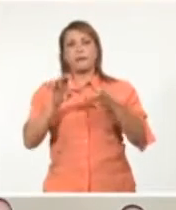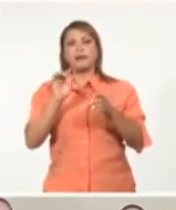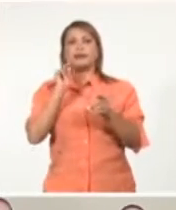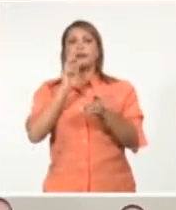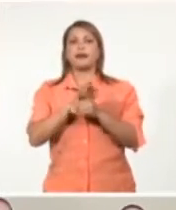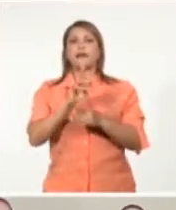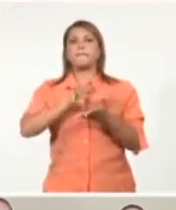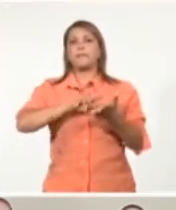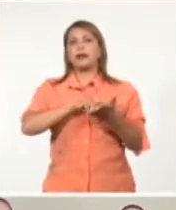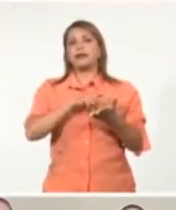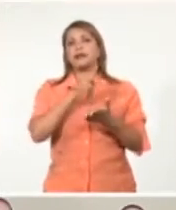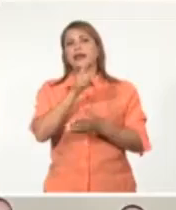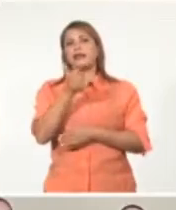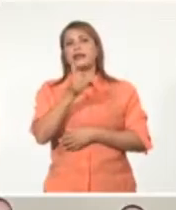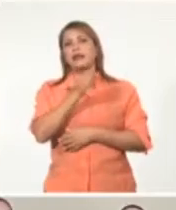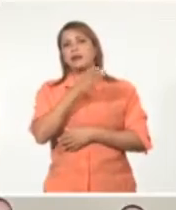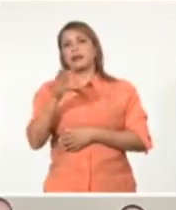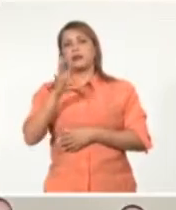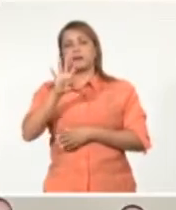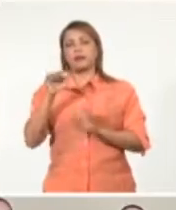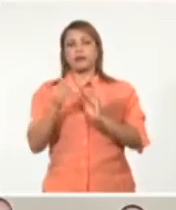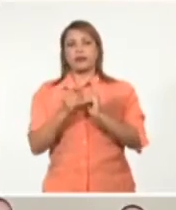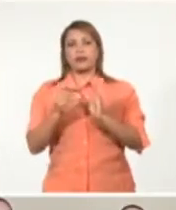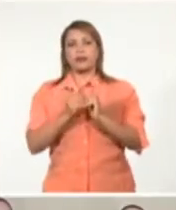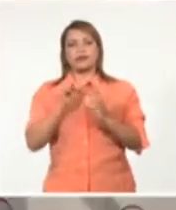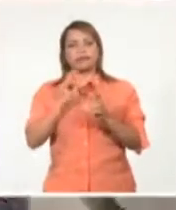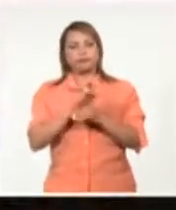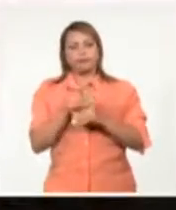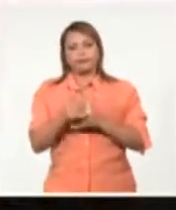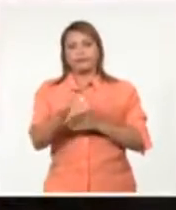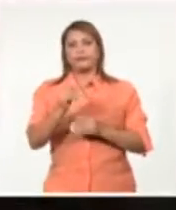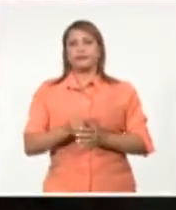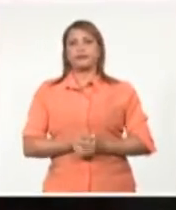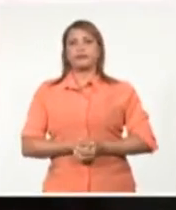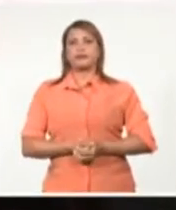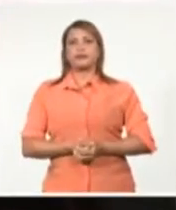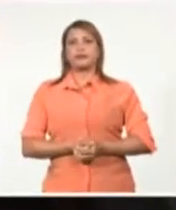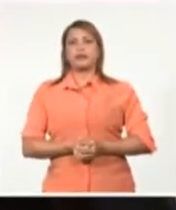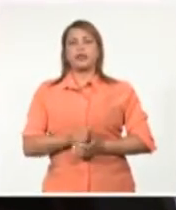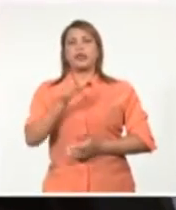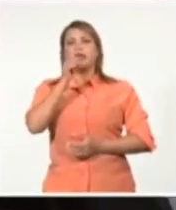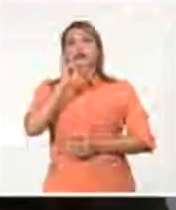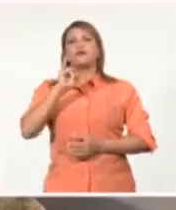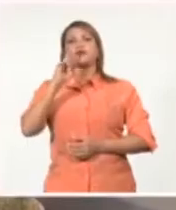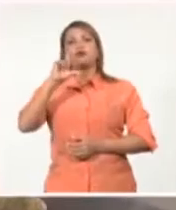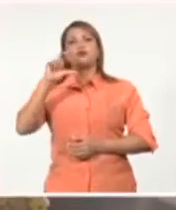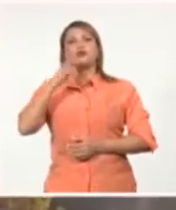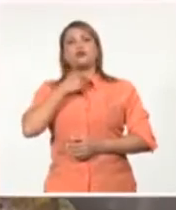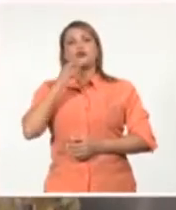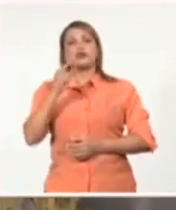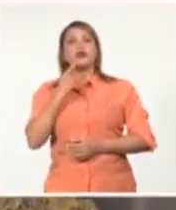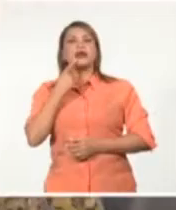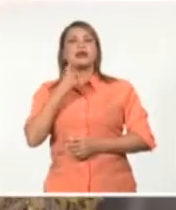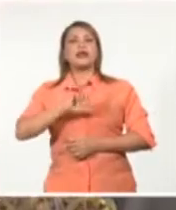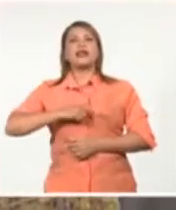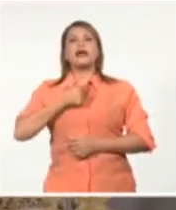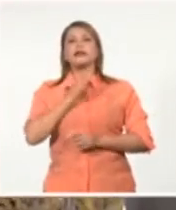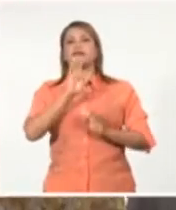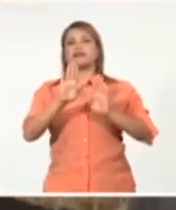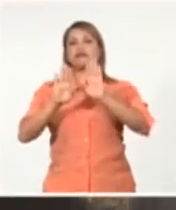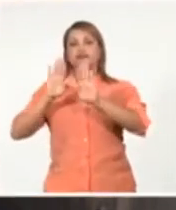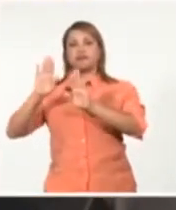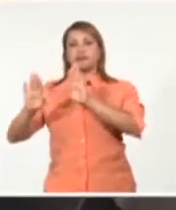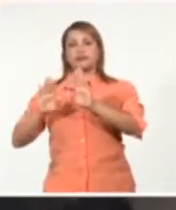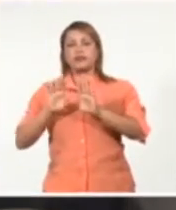a sábado de 10 de la mañana a 4 de la tarde. Dulce María Loinaz y el Arte de Coleccionar es una muestra